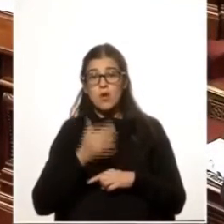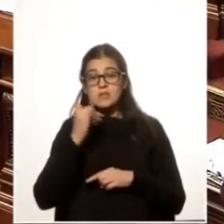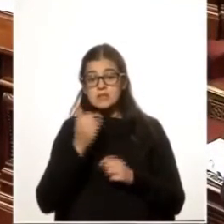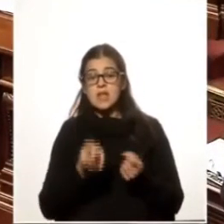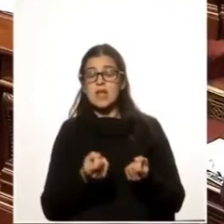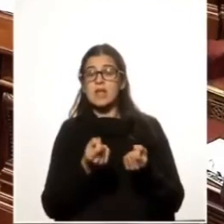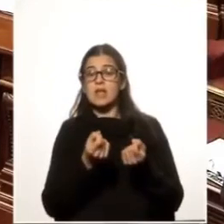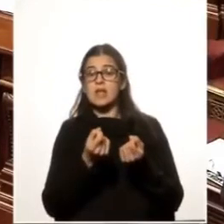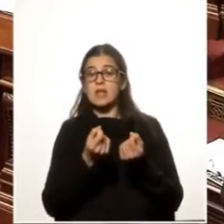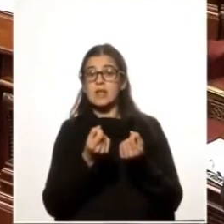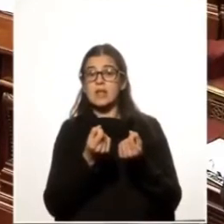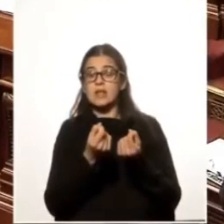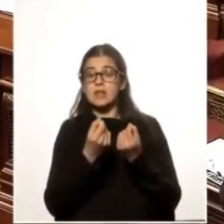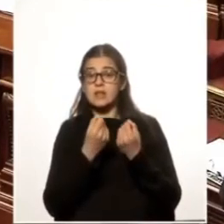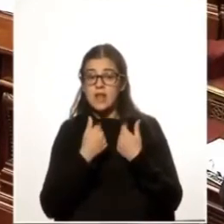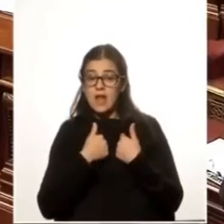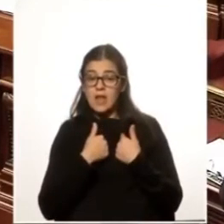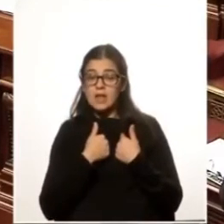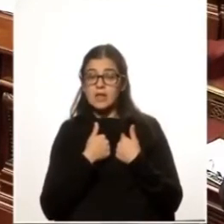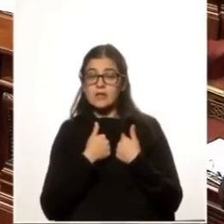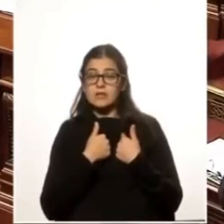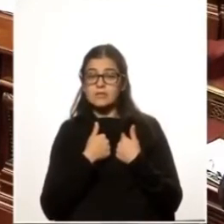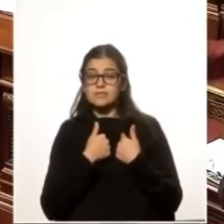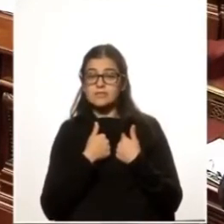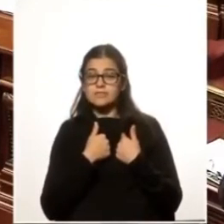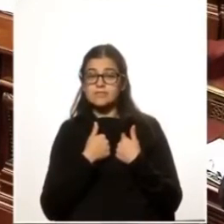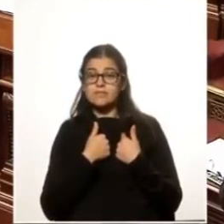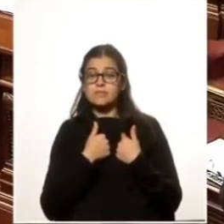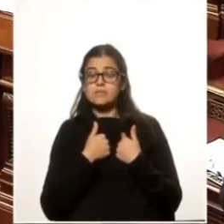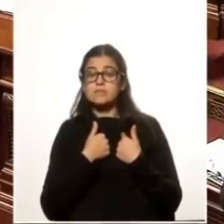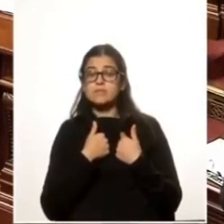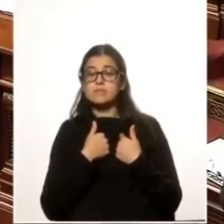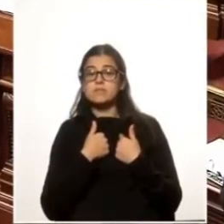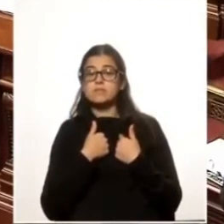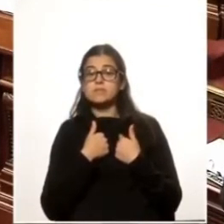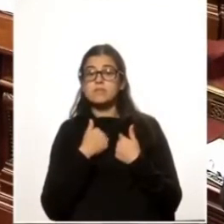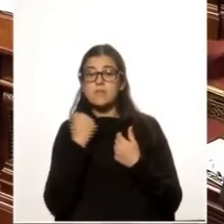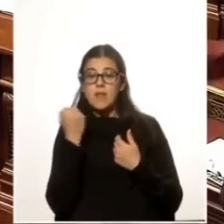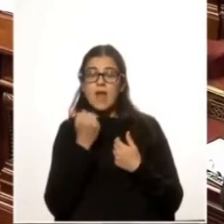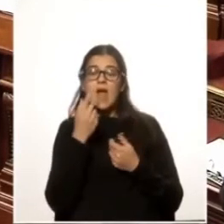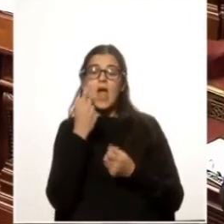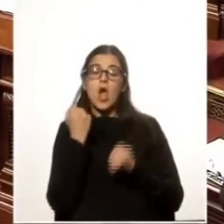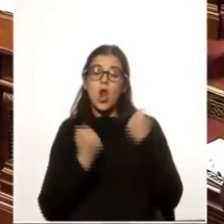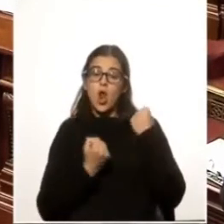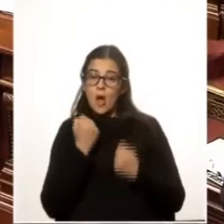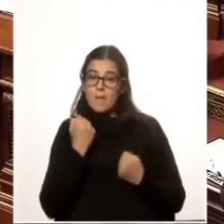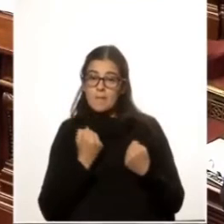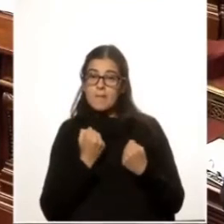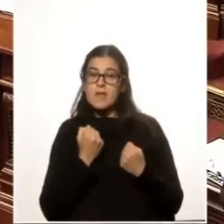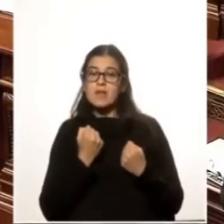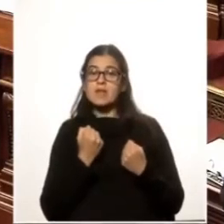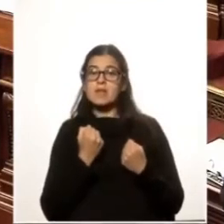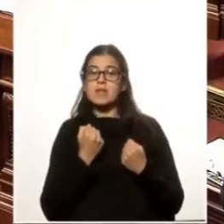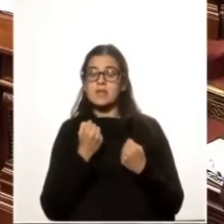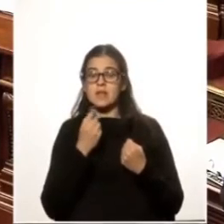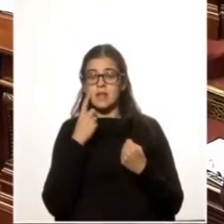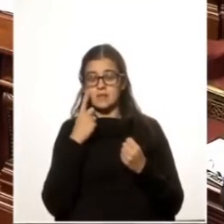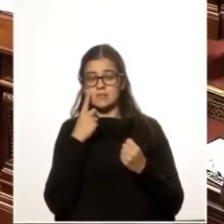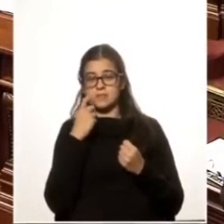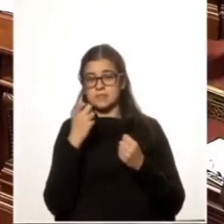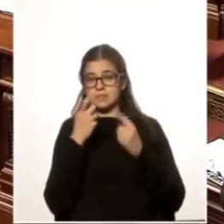generando, han terminado generando una incidencia económica realmente gravitante